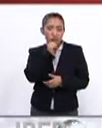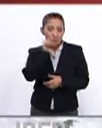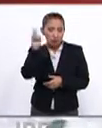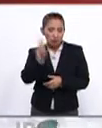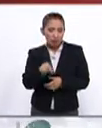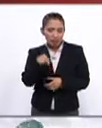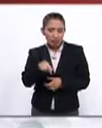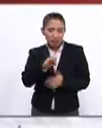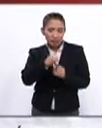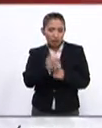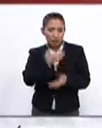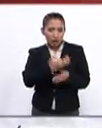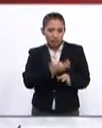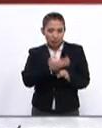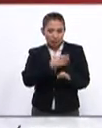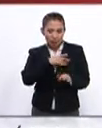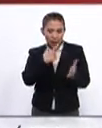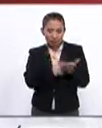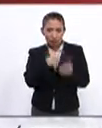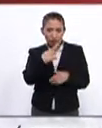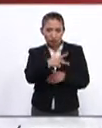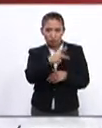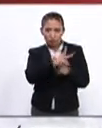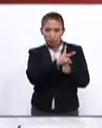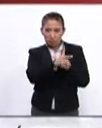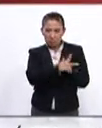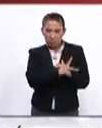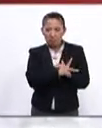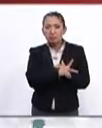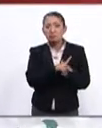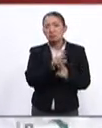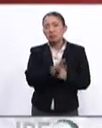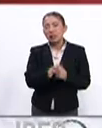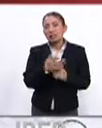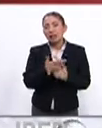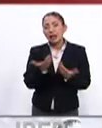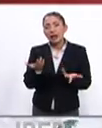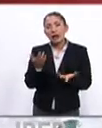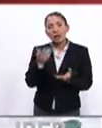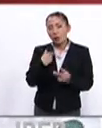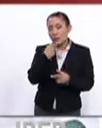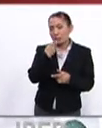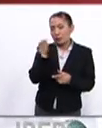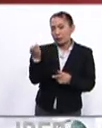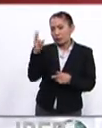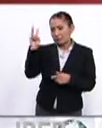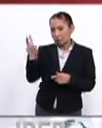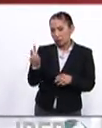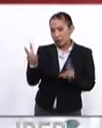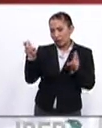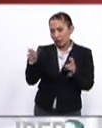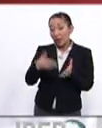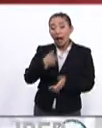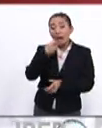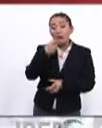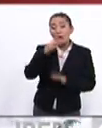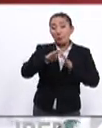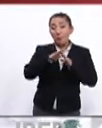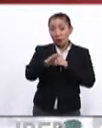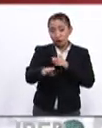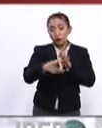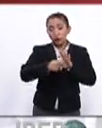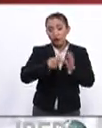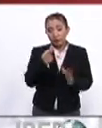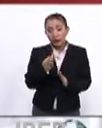Venezuela y la situación que se está dando por poner un tema que está en el tapete no ha hablado aún de Venezuela habló de la migración